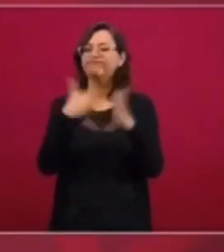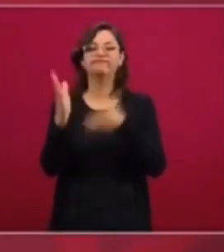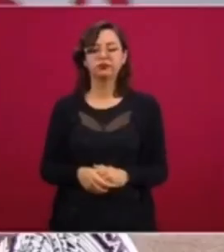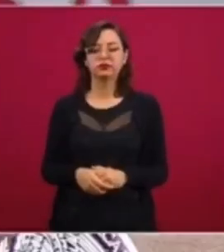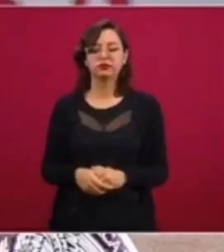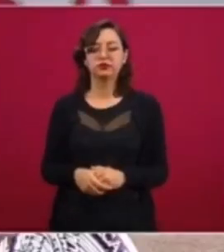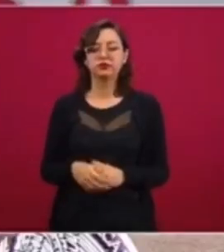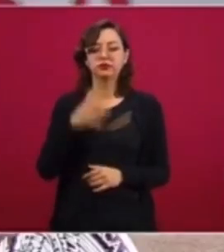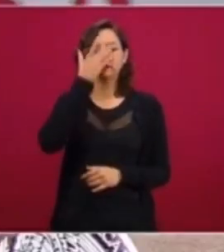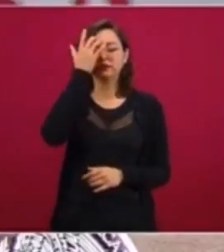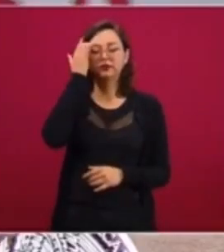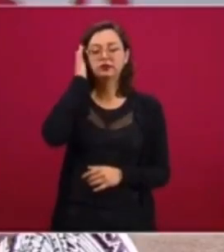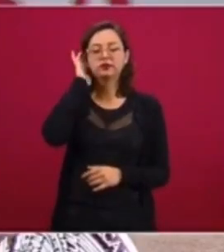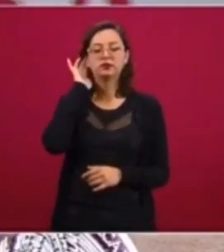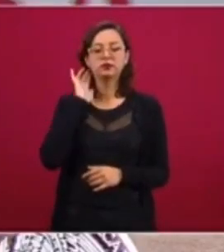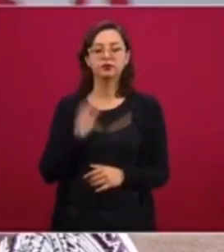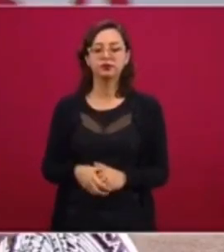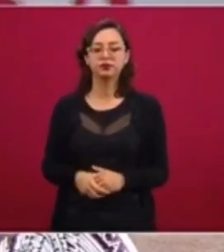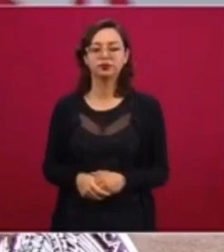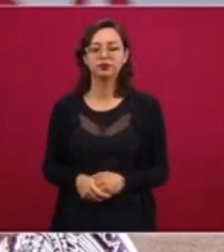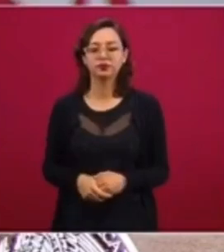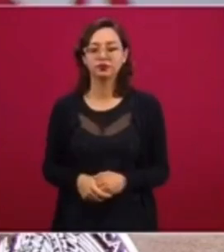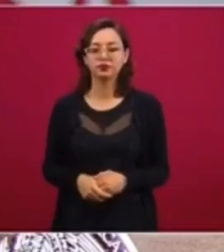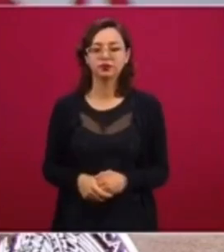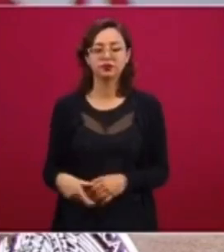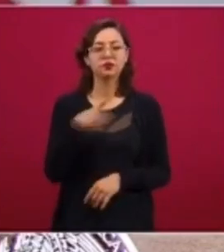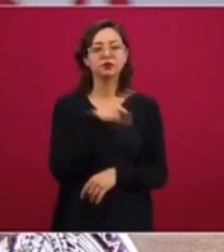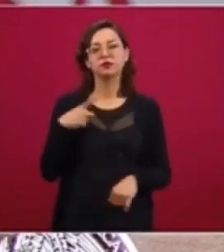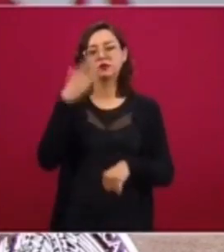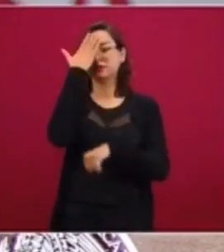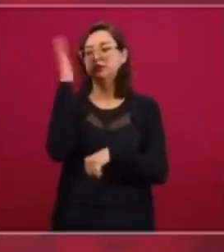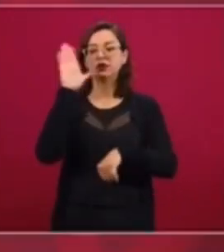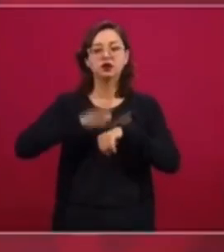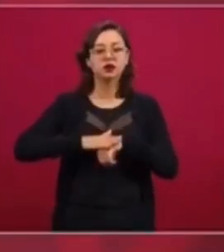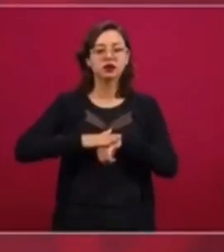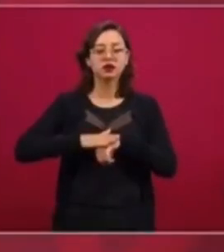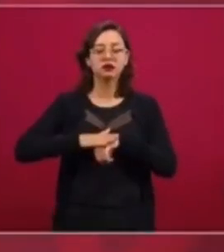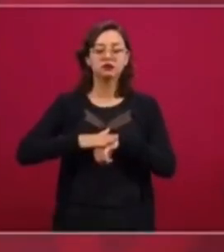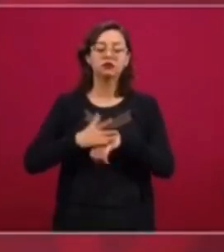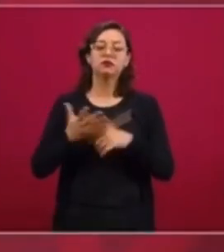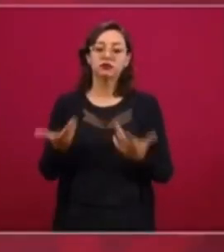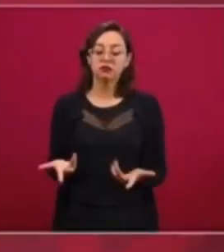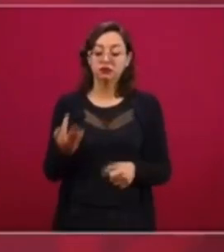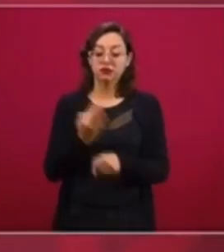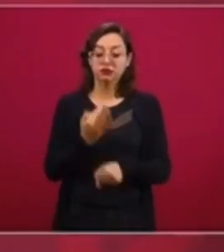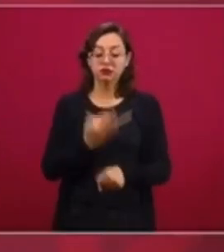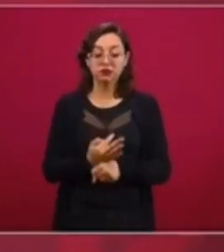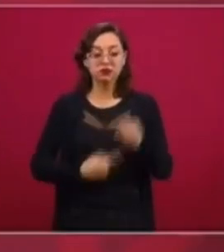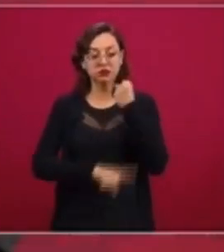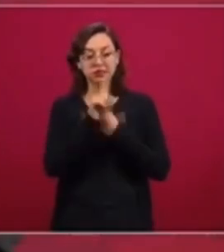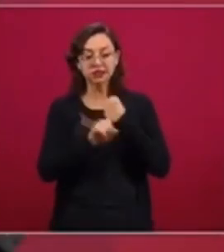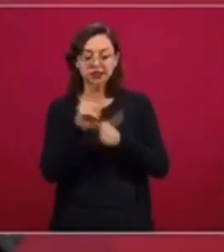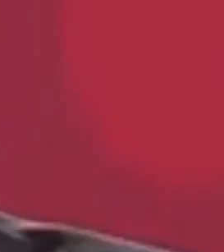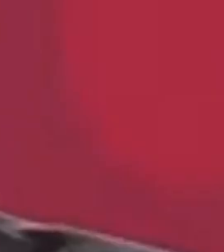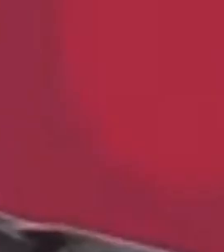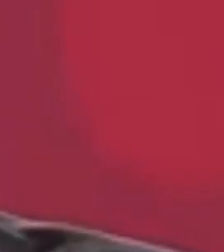y tener muy presente la necesidad, a partir de esta experiencia,